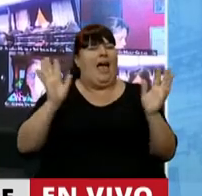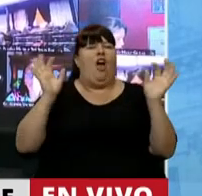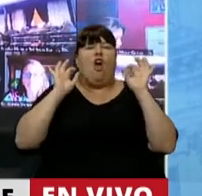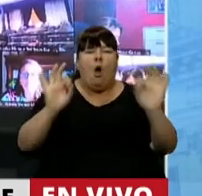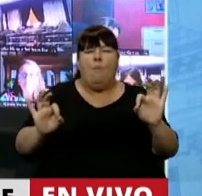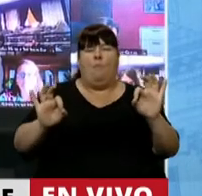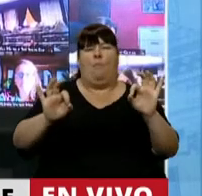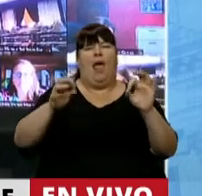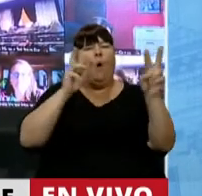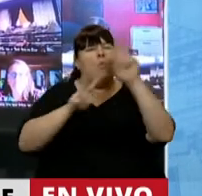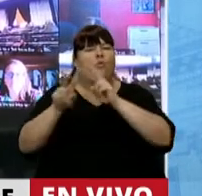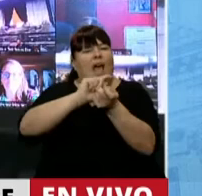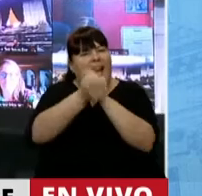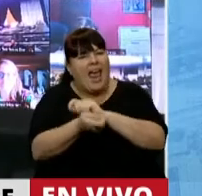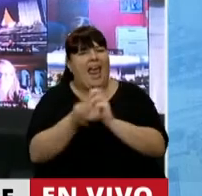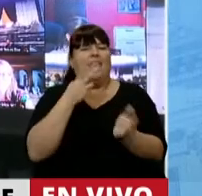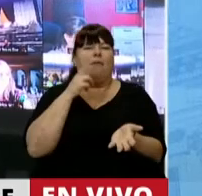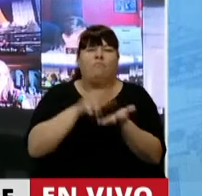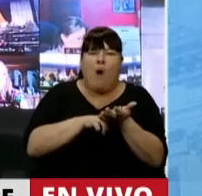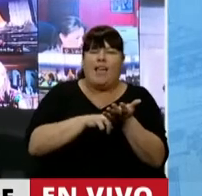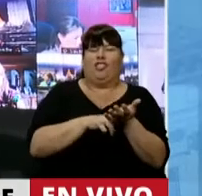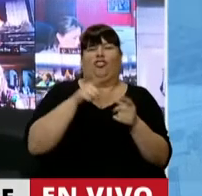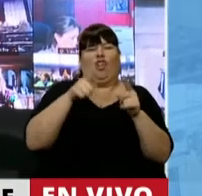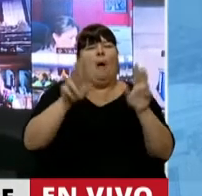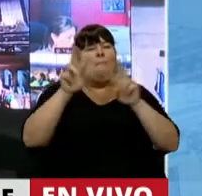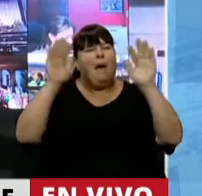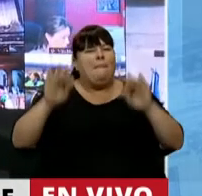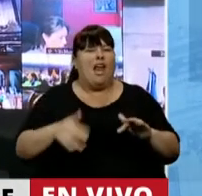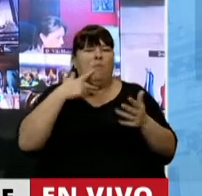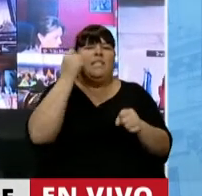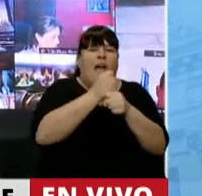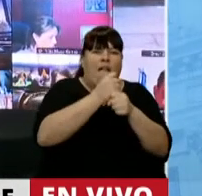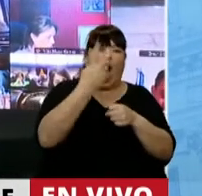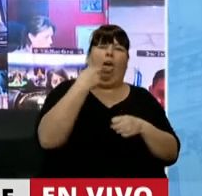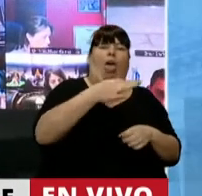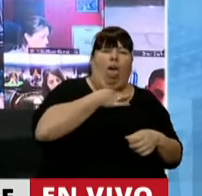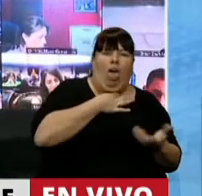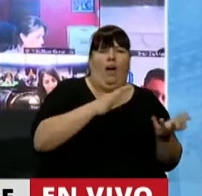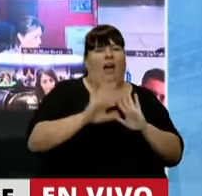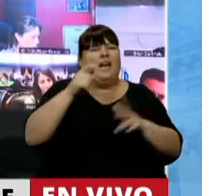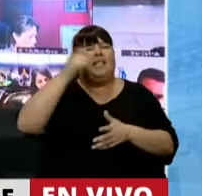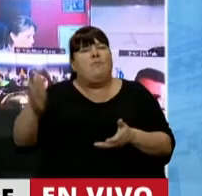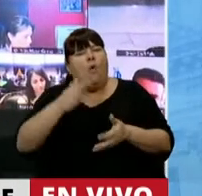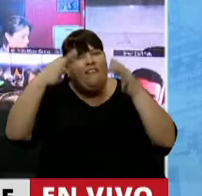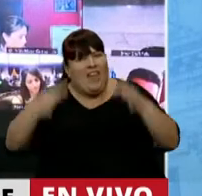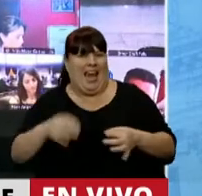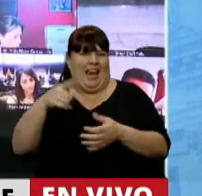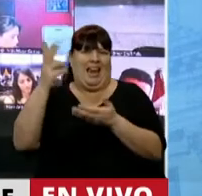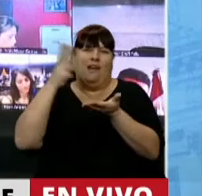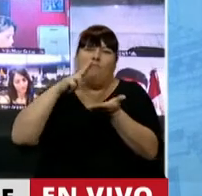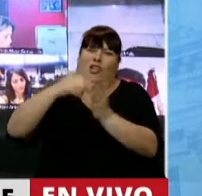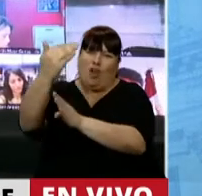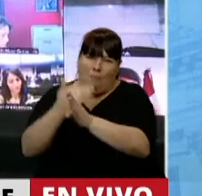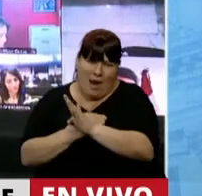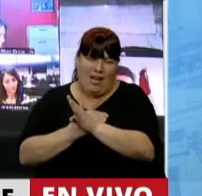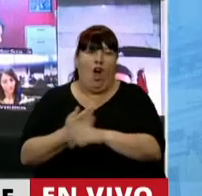de encontrar una reforma tributaria que aliviane la carga a los que trabajan, a los que producen en serio, y a los